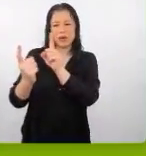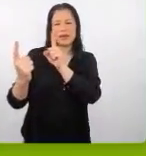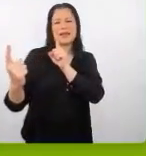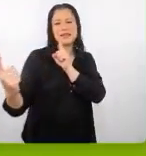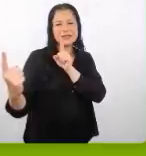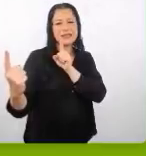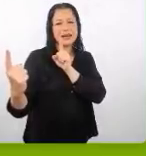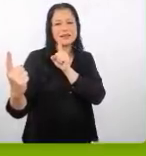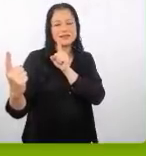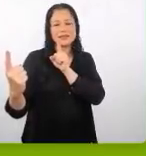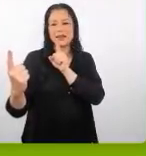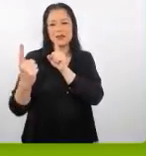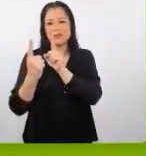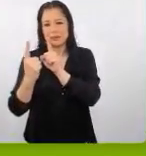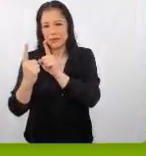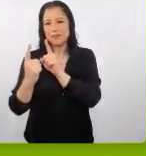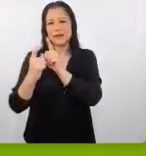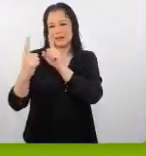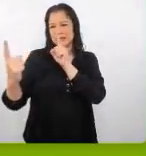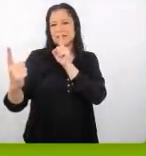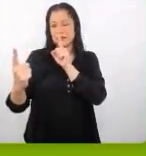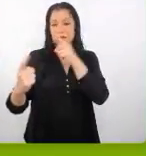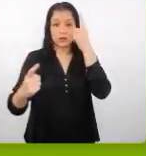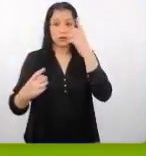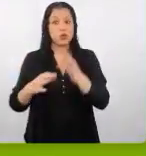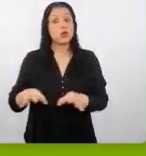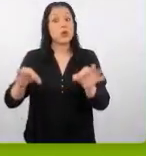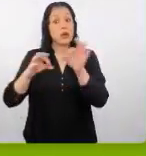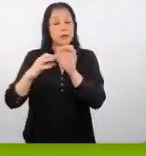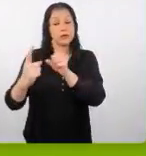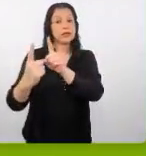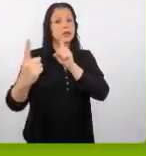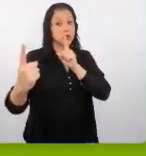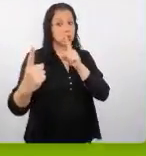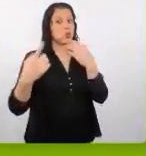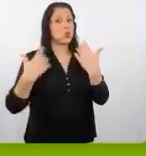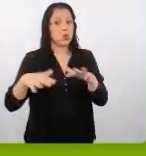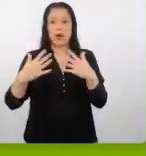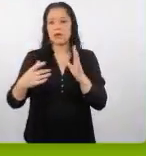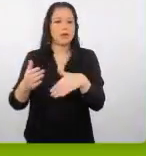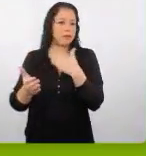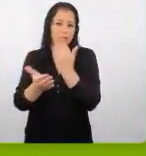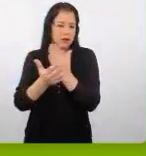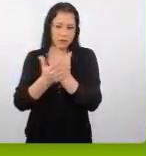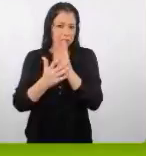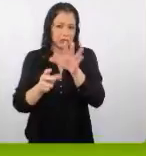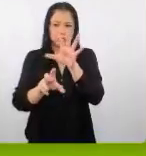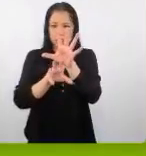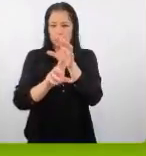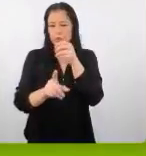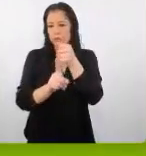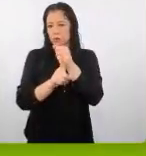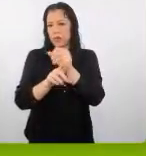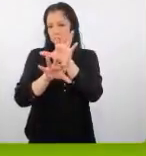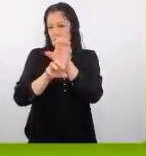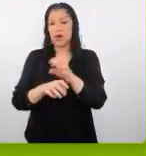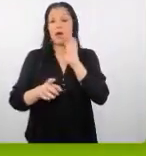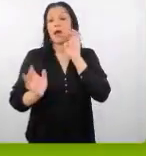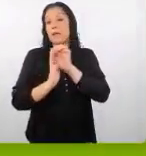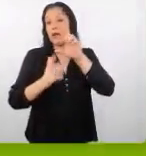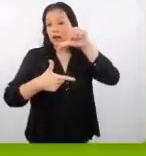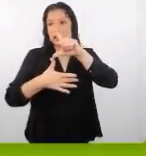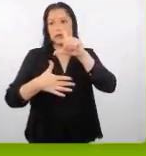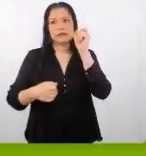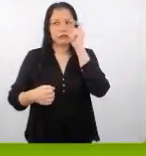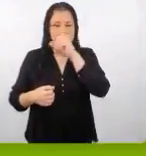tienen esa distancia el distanciamiento social por eso para ellos el distanciamiento social no ha sido mucho problema como si lo ha sido para los latinos y para